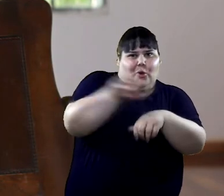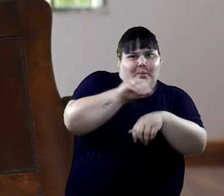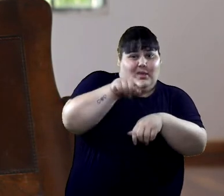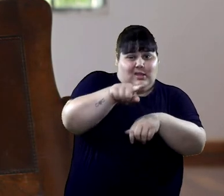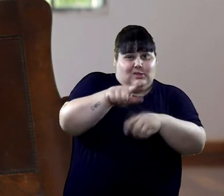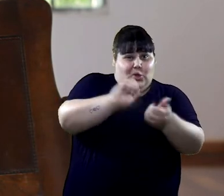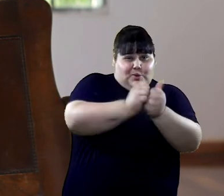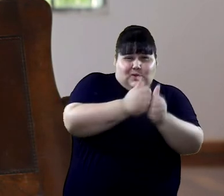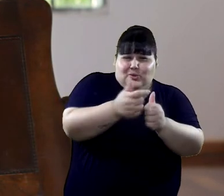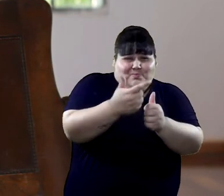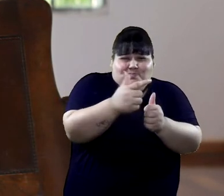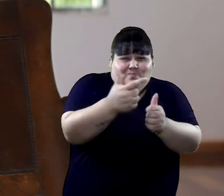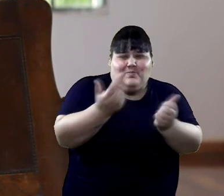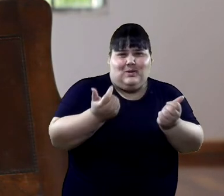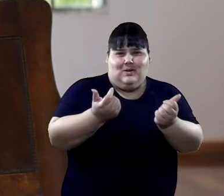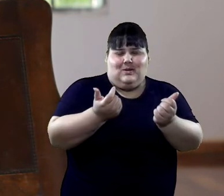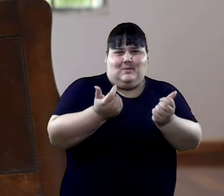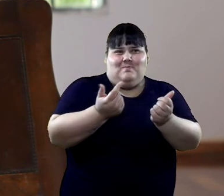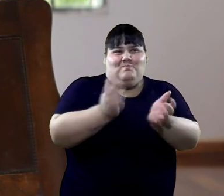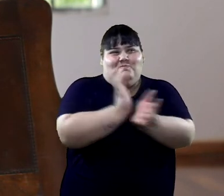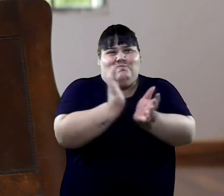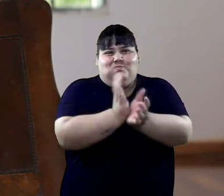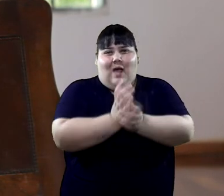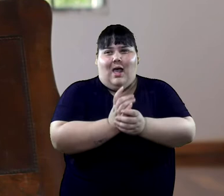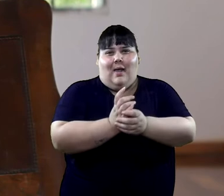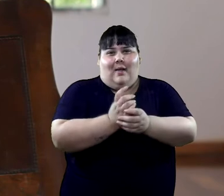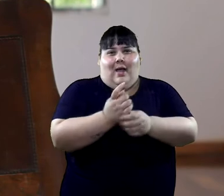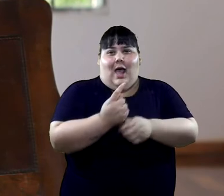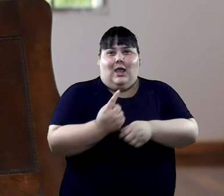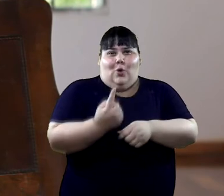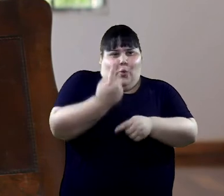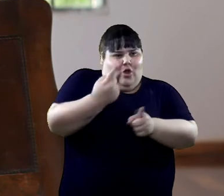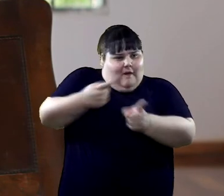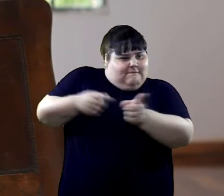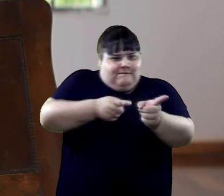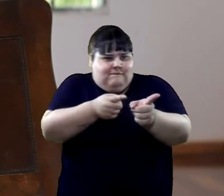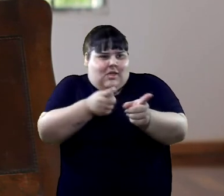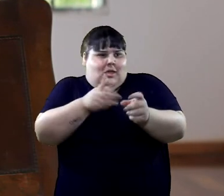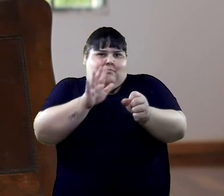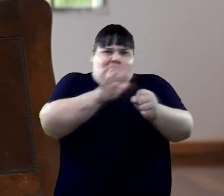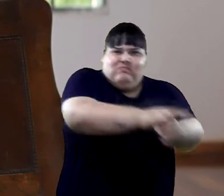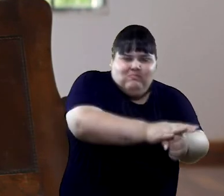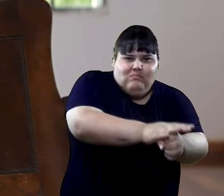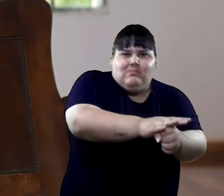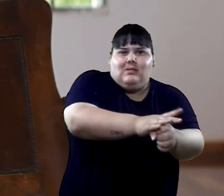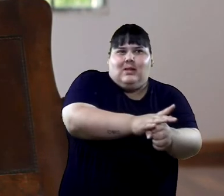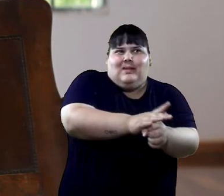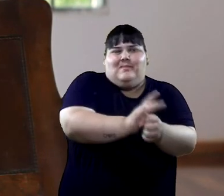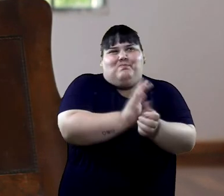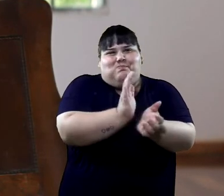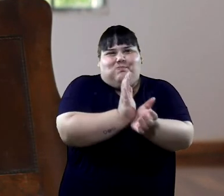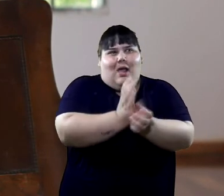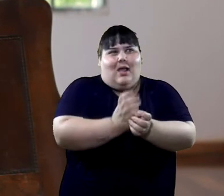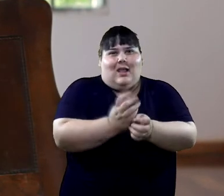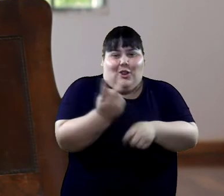No es un encuentro. Es que uno atrape al otro. O son dos masas corporales